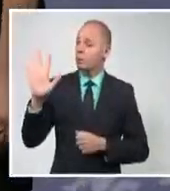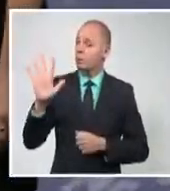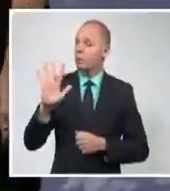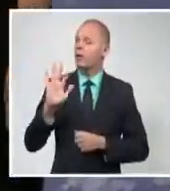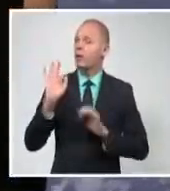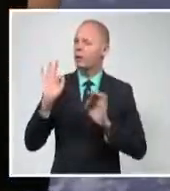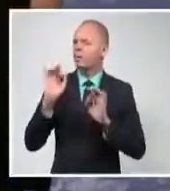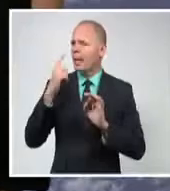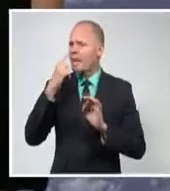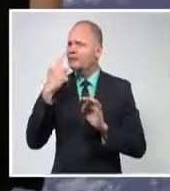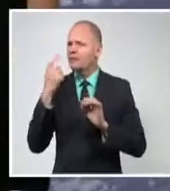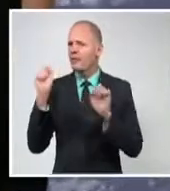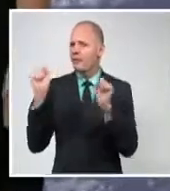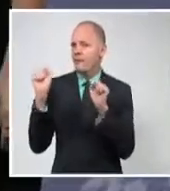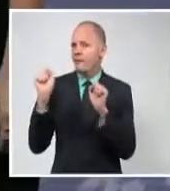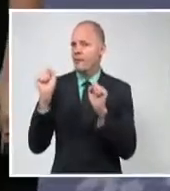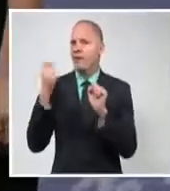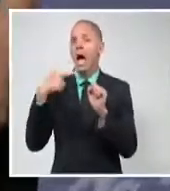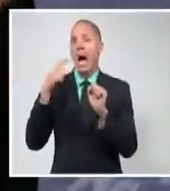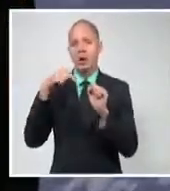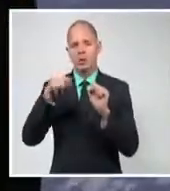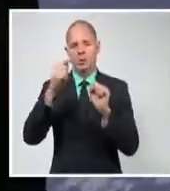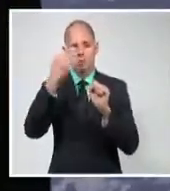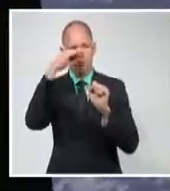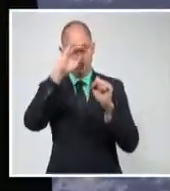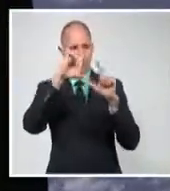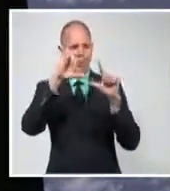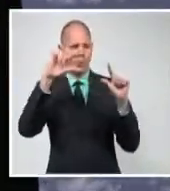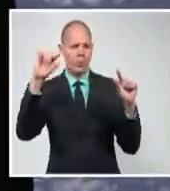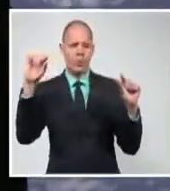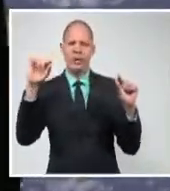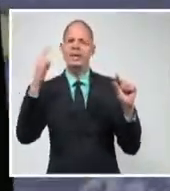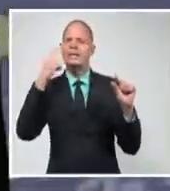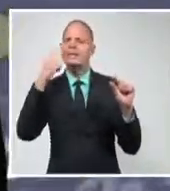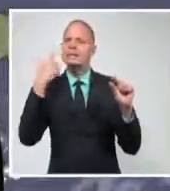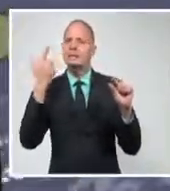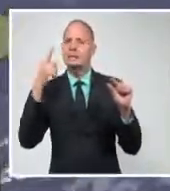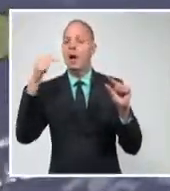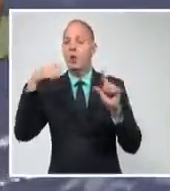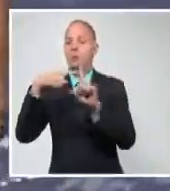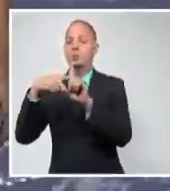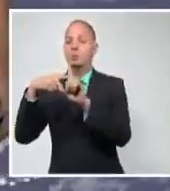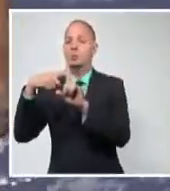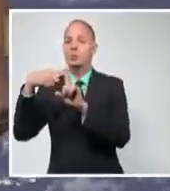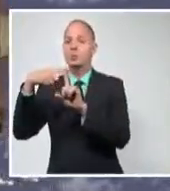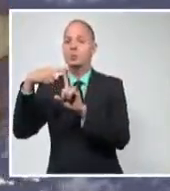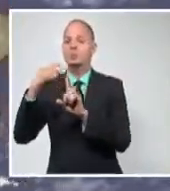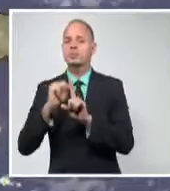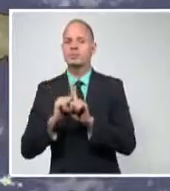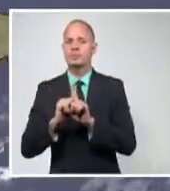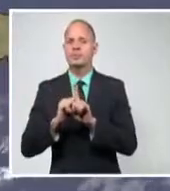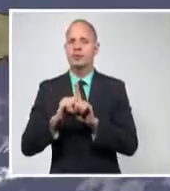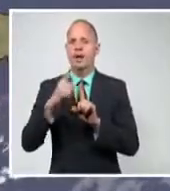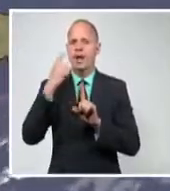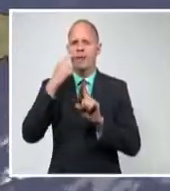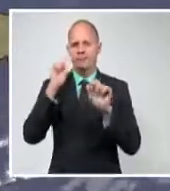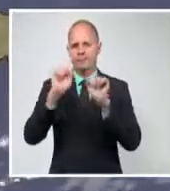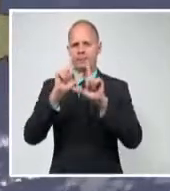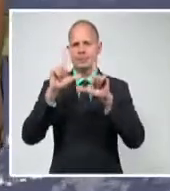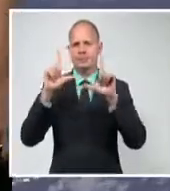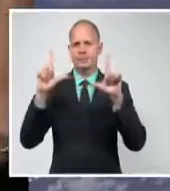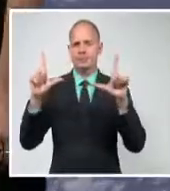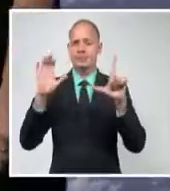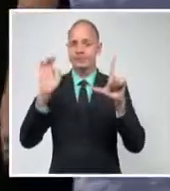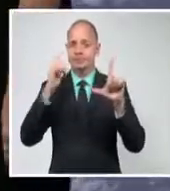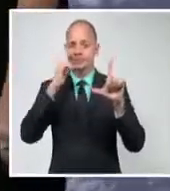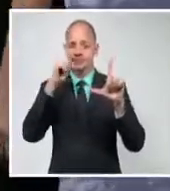vientos del este al sudeste en la región occidental que favorece el rápido ascenso de las temperaturas durante el día. En las imágenes de satélite se puede apreciar cómo